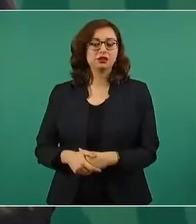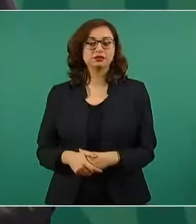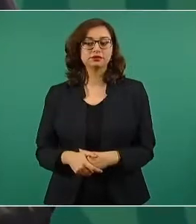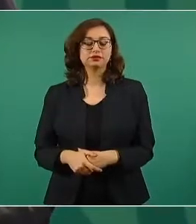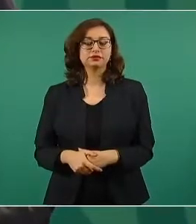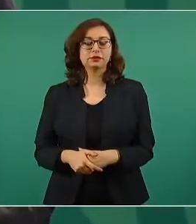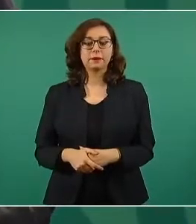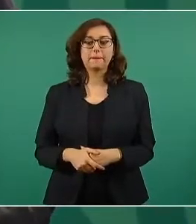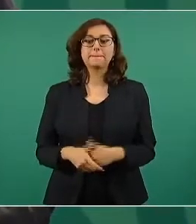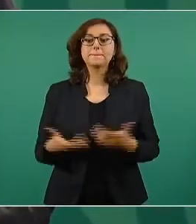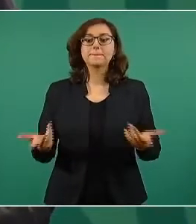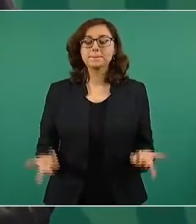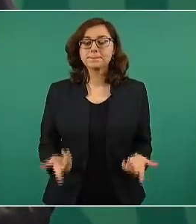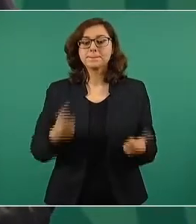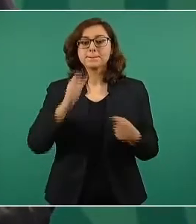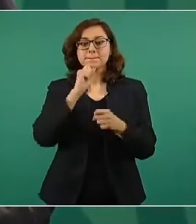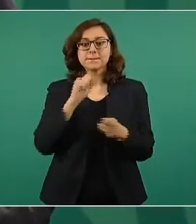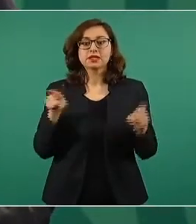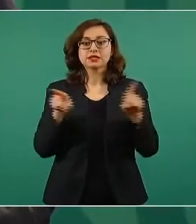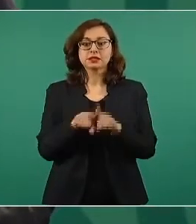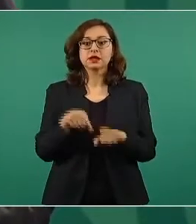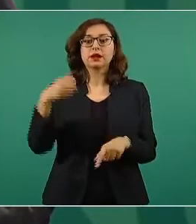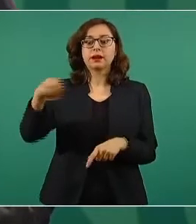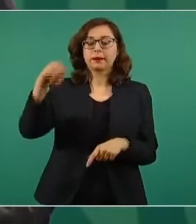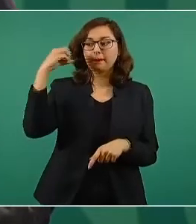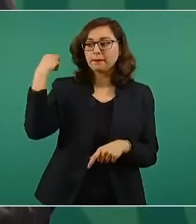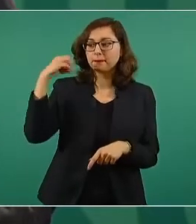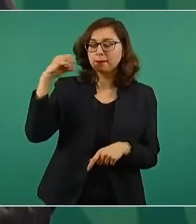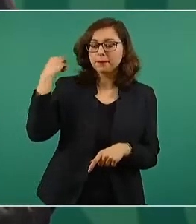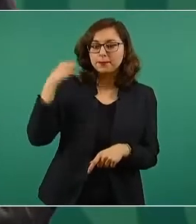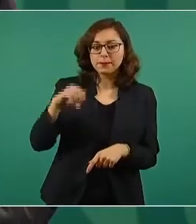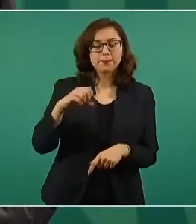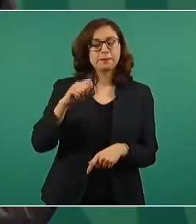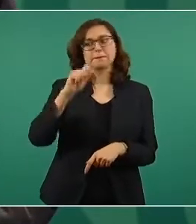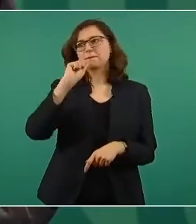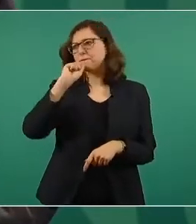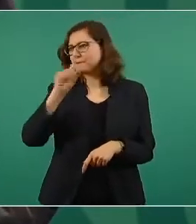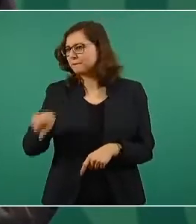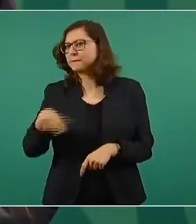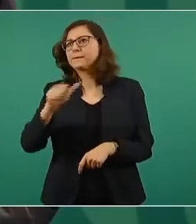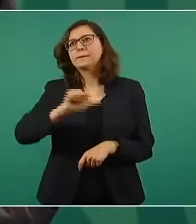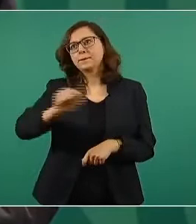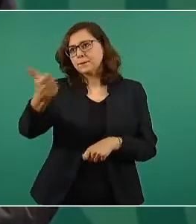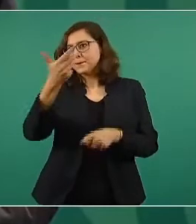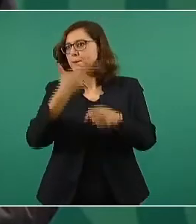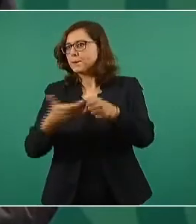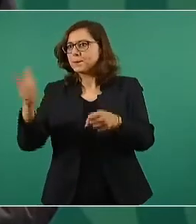En Oaxaca, allá por Acatlán, lo mismo, otro hospital